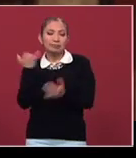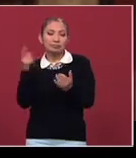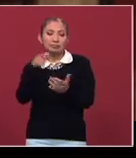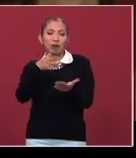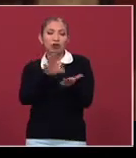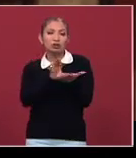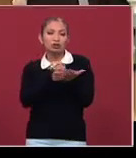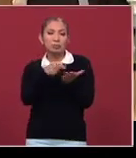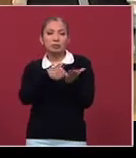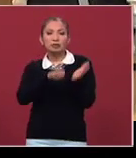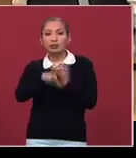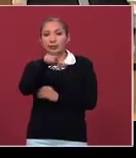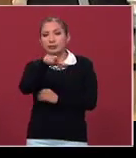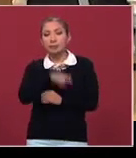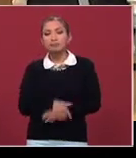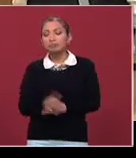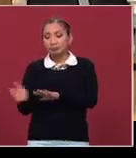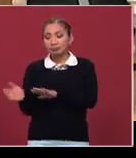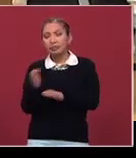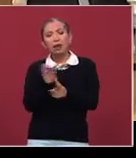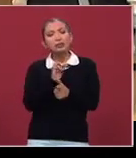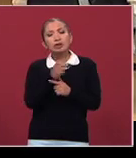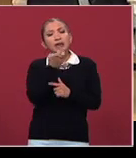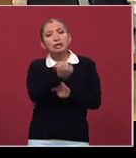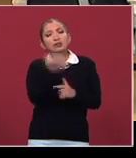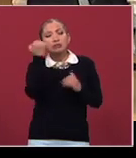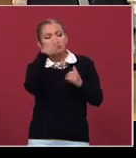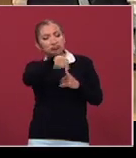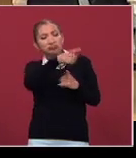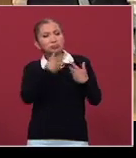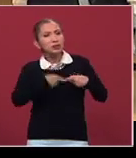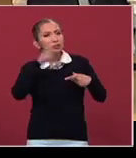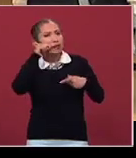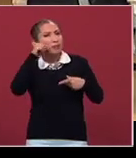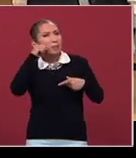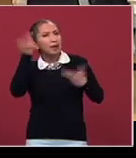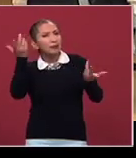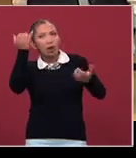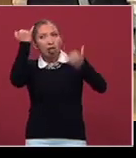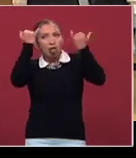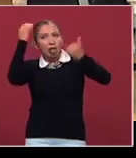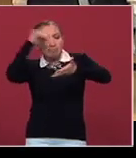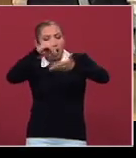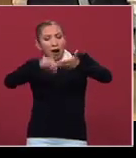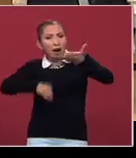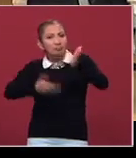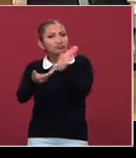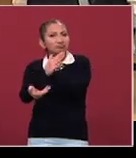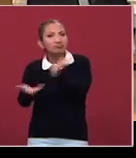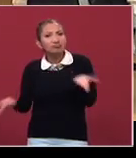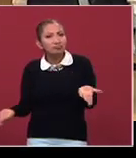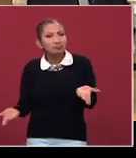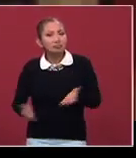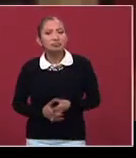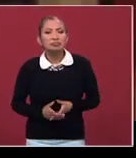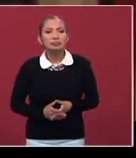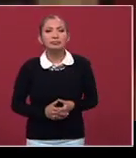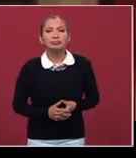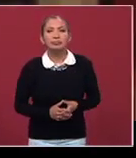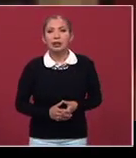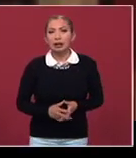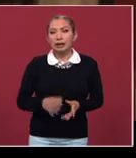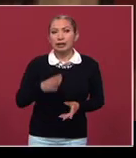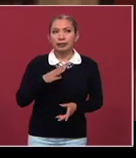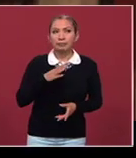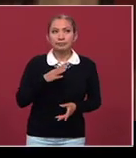XVII. ¿De dónde se alimentaron, digamos, estos pensadores zapatistas para hacer este tipo de planteamientos? Hay,